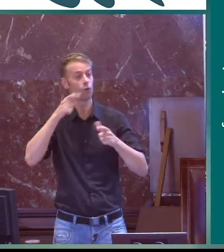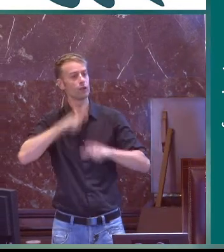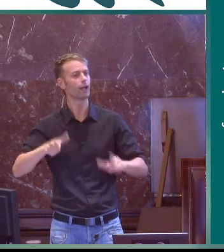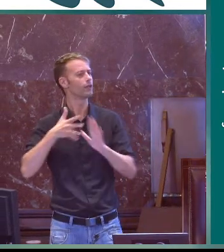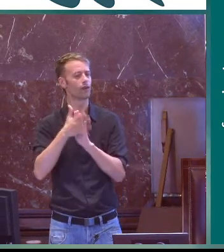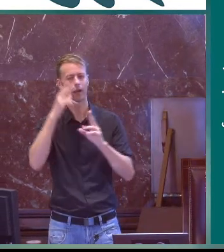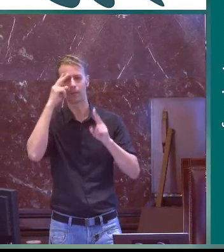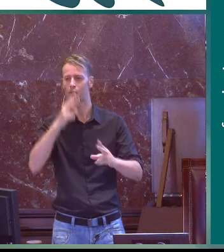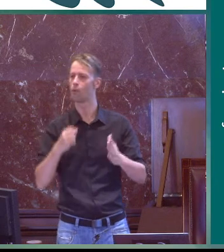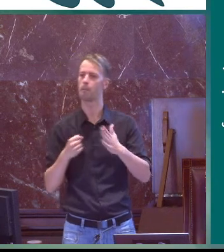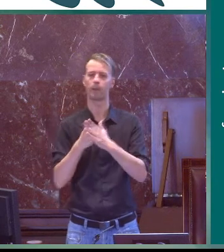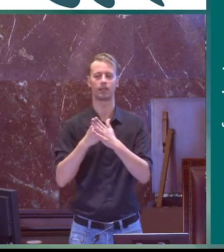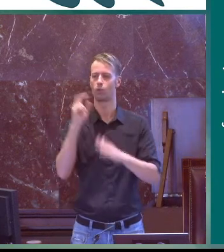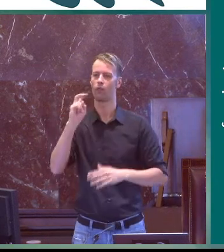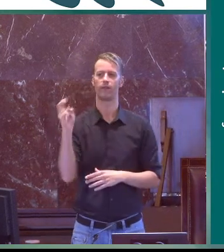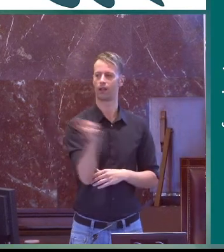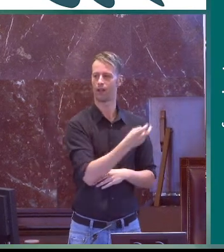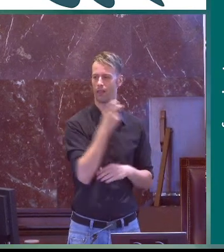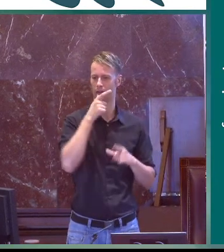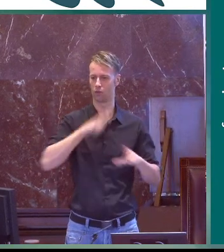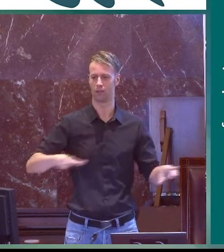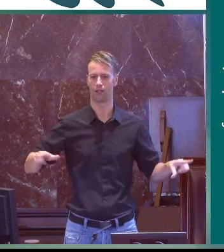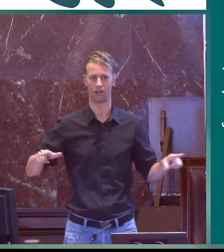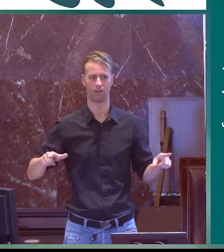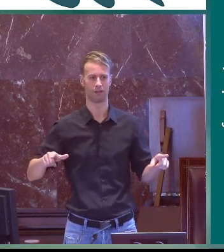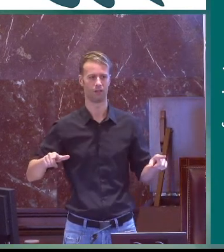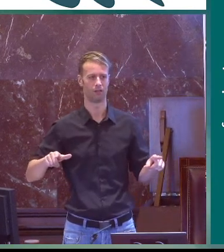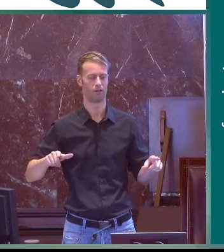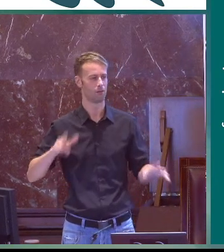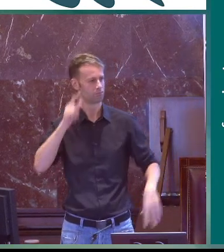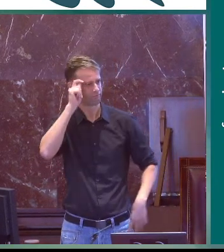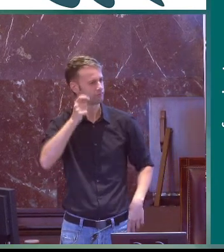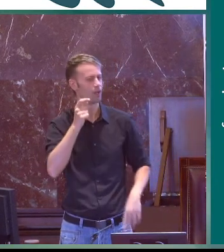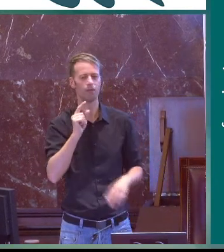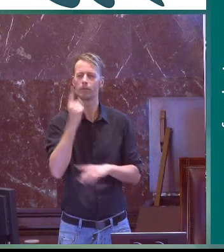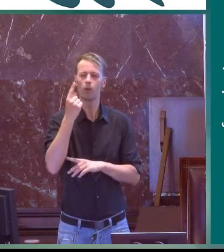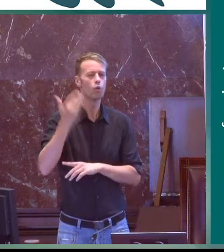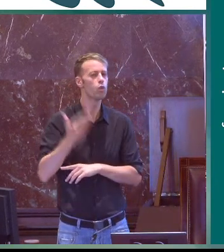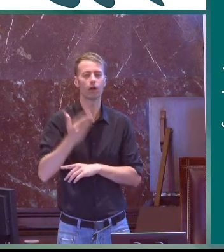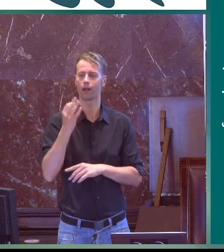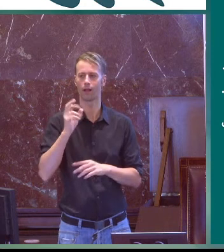pero no llega al nivel de la de la ecolingüística que es el respeto total